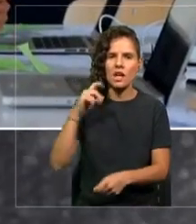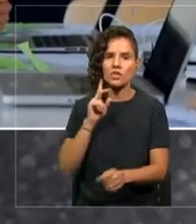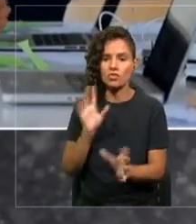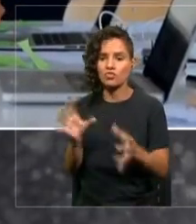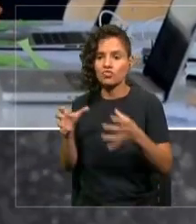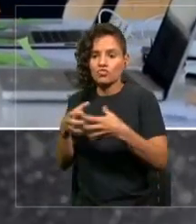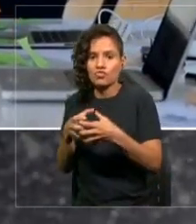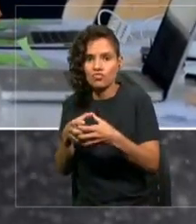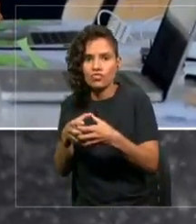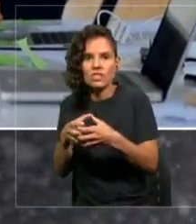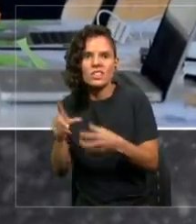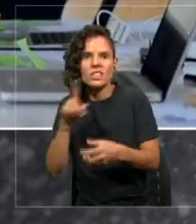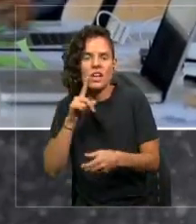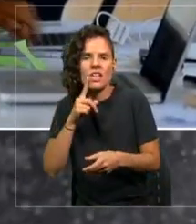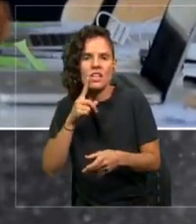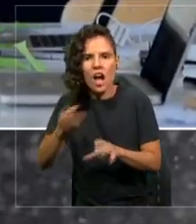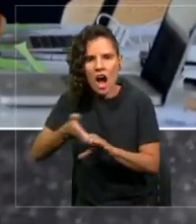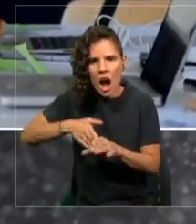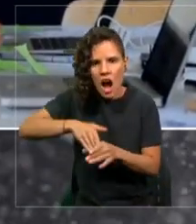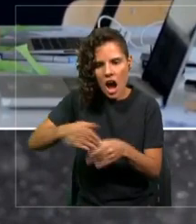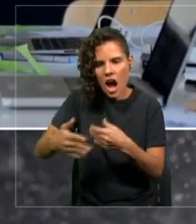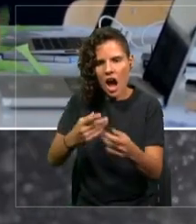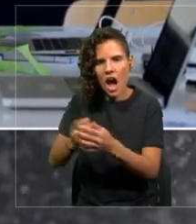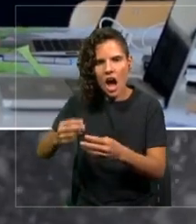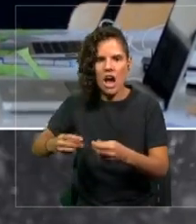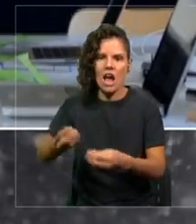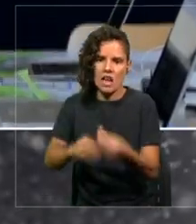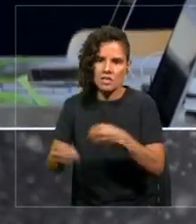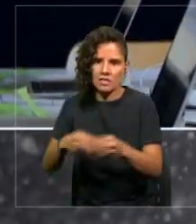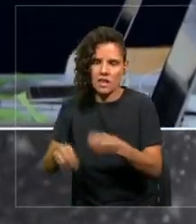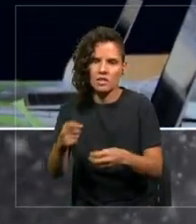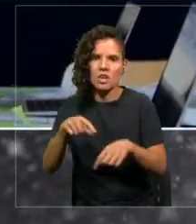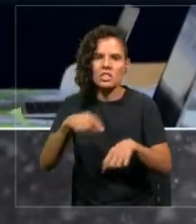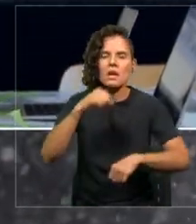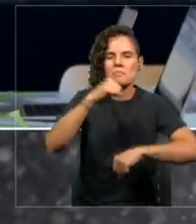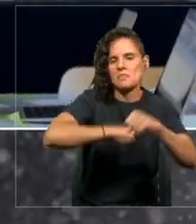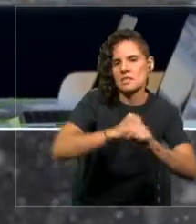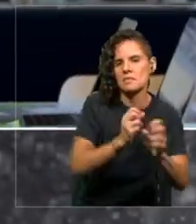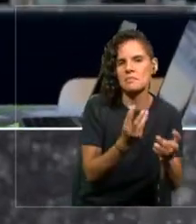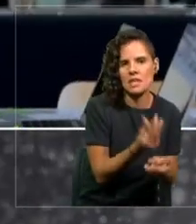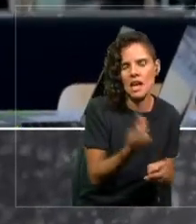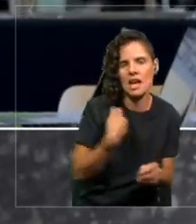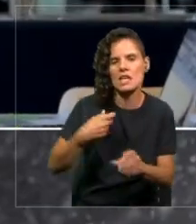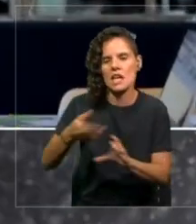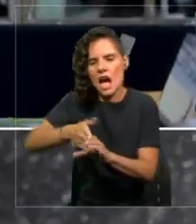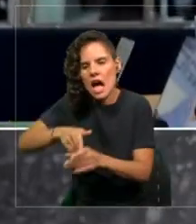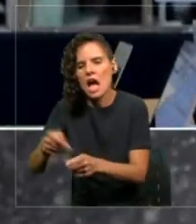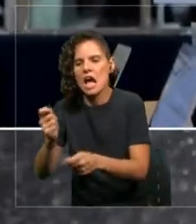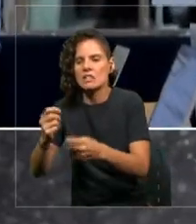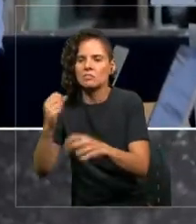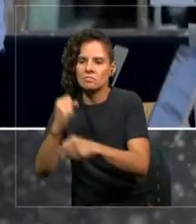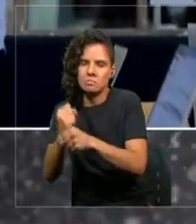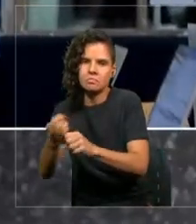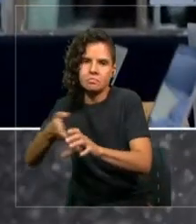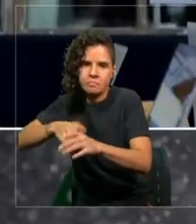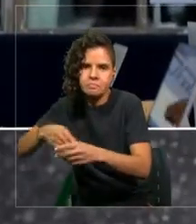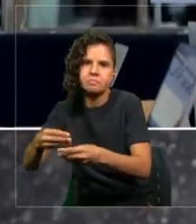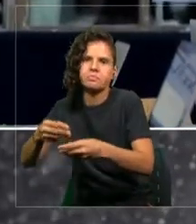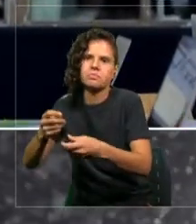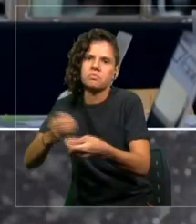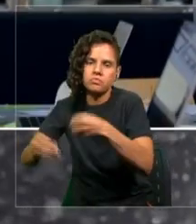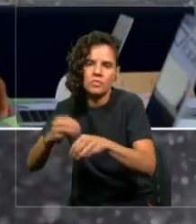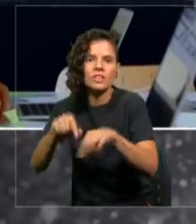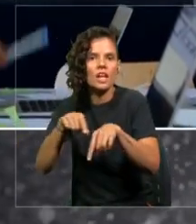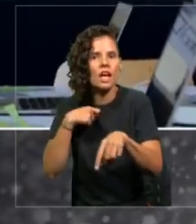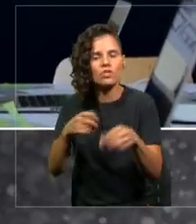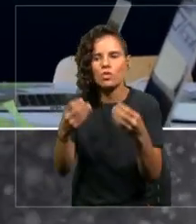producían los artesanos y los gremios eran las empresas, eran las pequeñas empresas, los artesanos y se encargaban de generar los profesionales